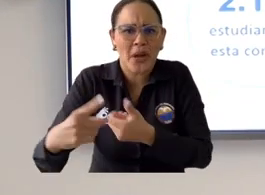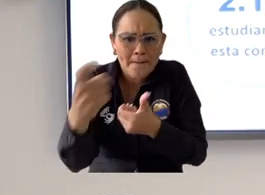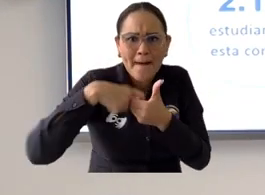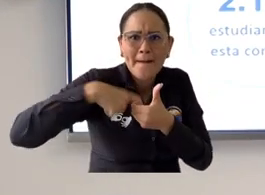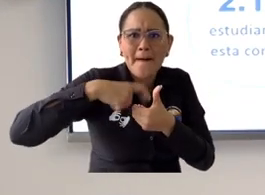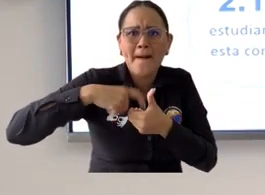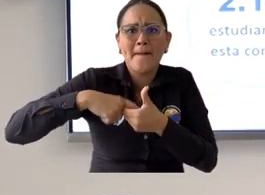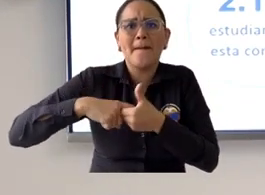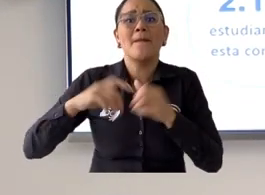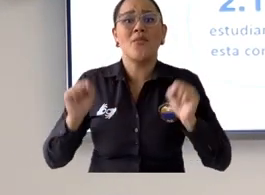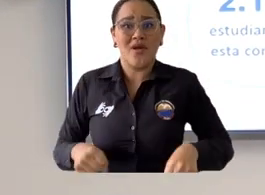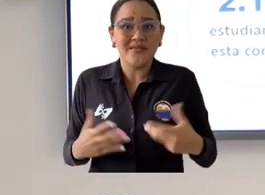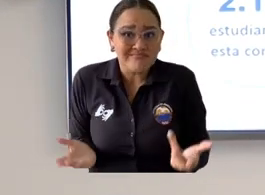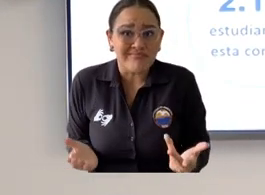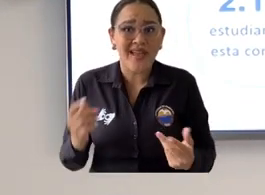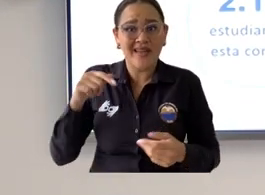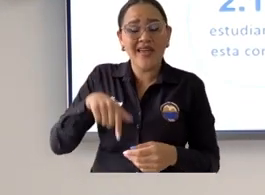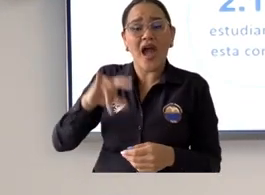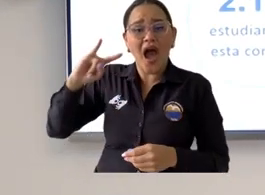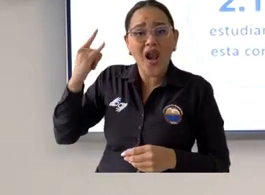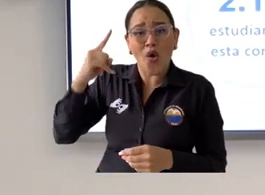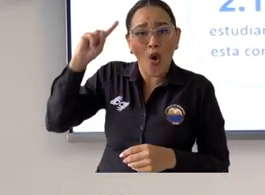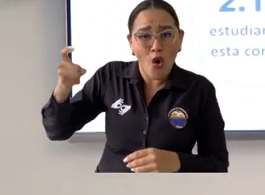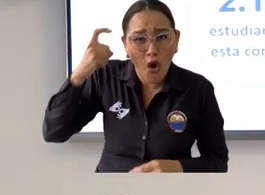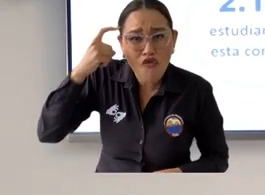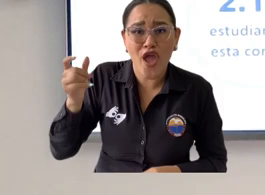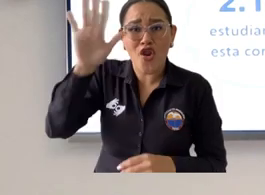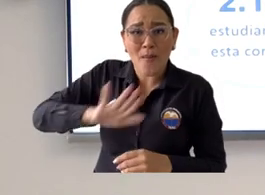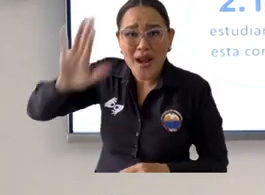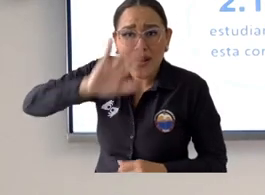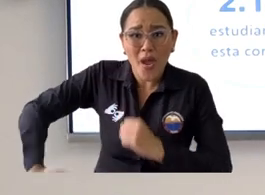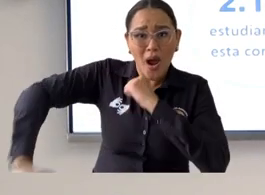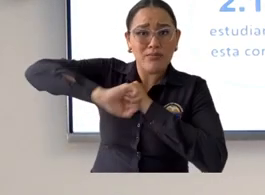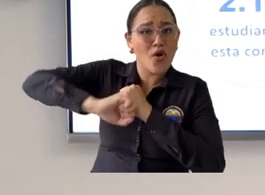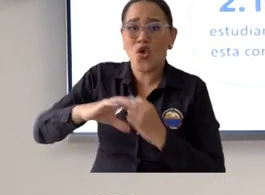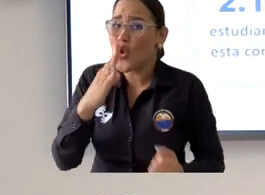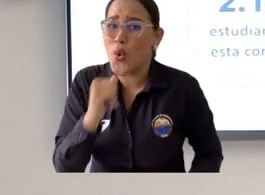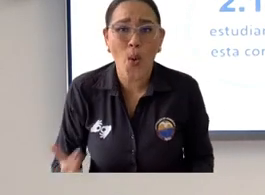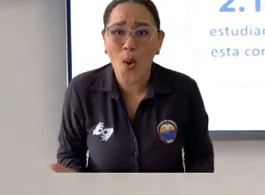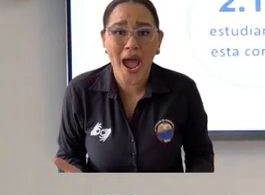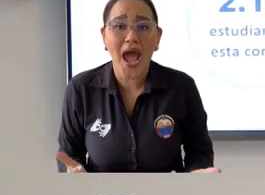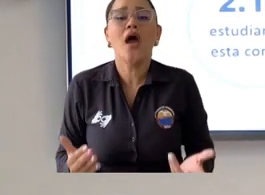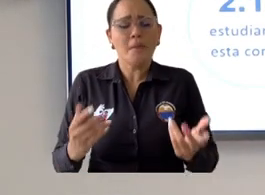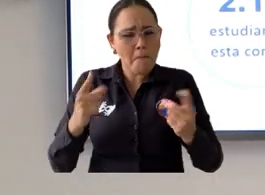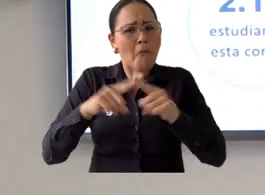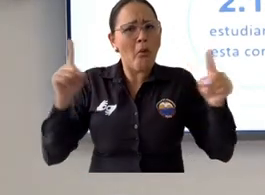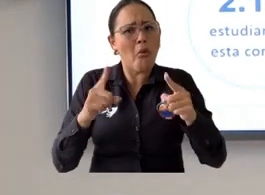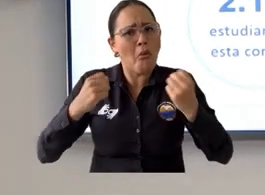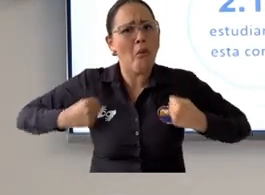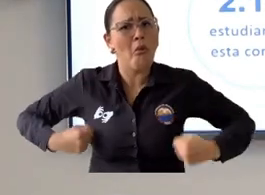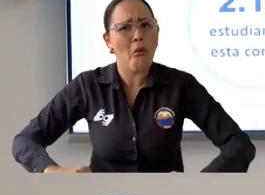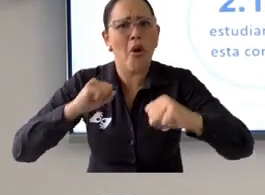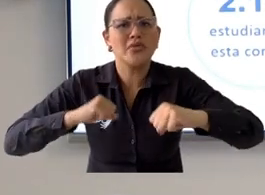recursos no vienen ni del gobierno nacional ni del departamental sin embargo con ese esfuerzo lo que estamos es transformando vida